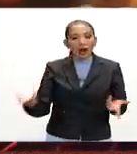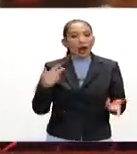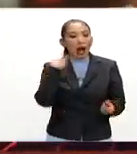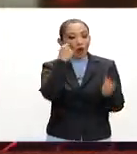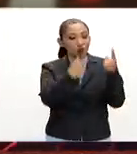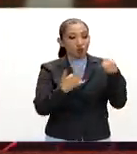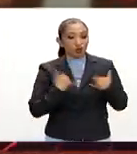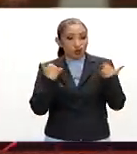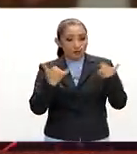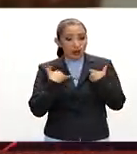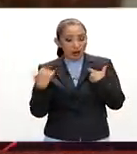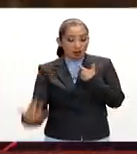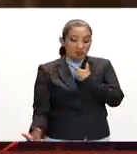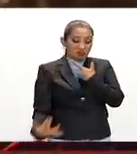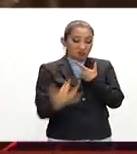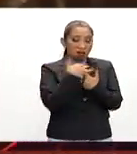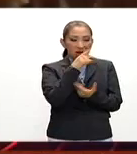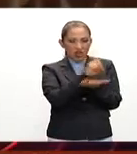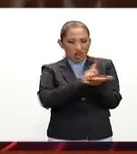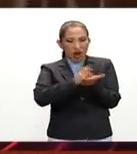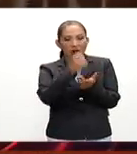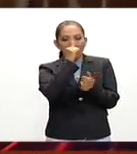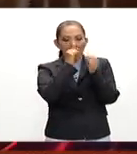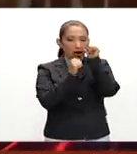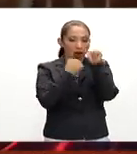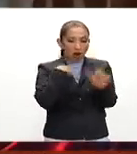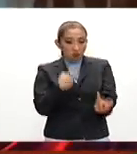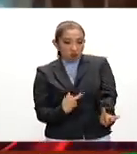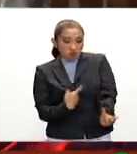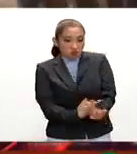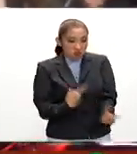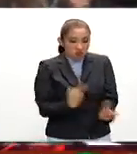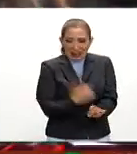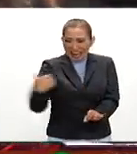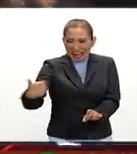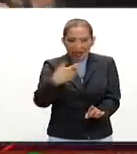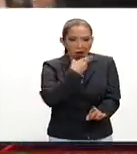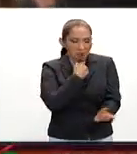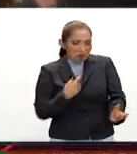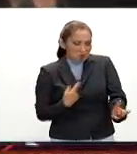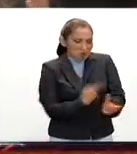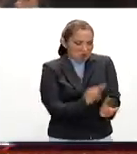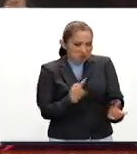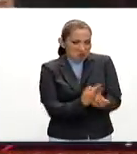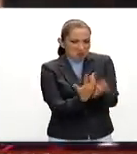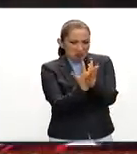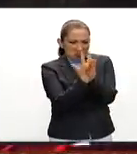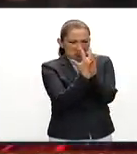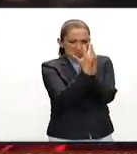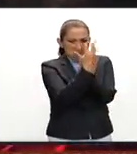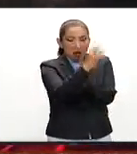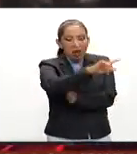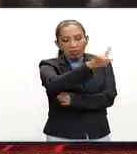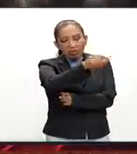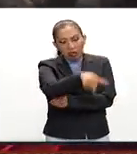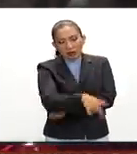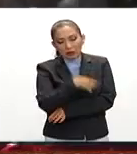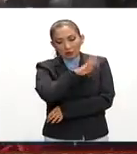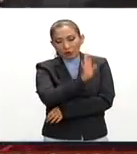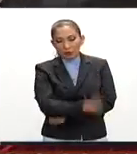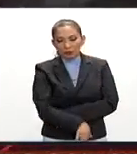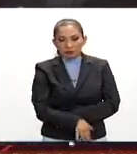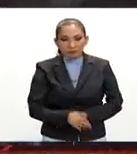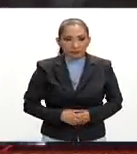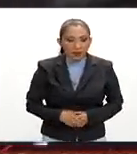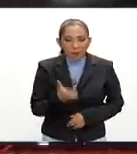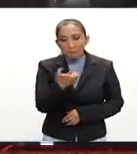varios jóvenes, la drogaron, la violaron de manera pues extrema y le causaron la muerte.